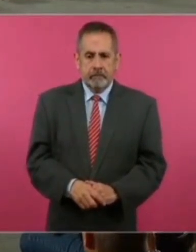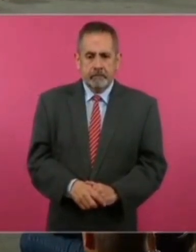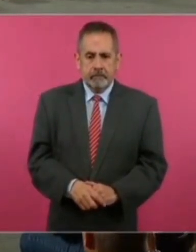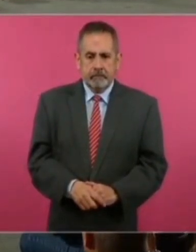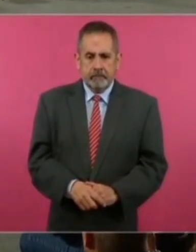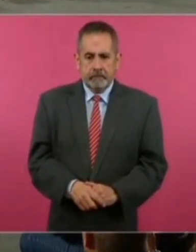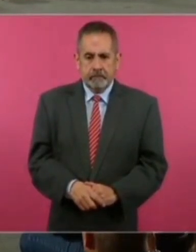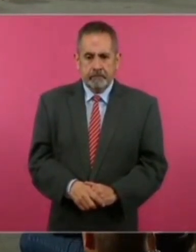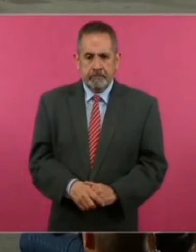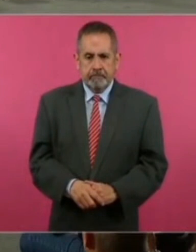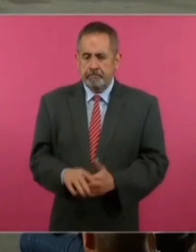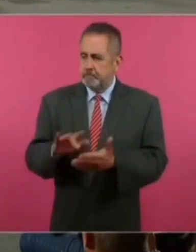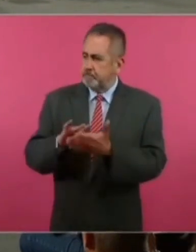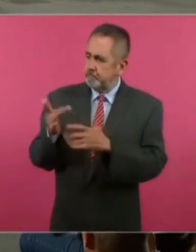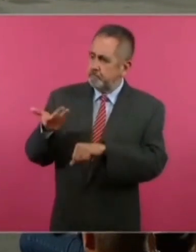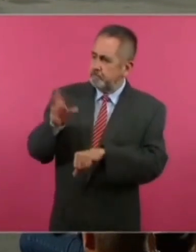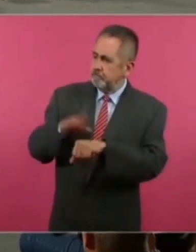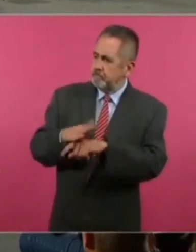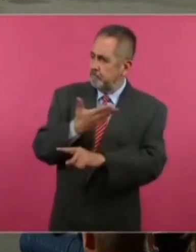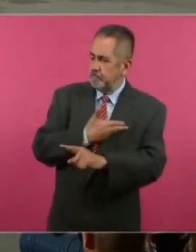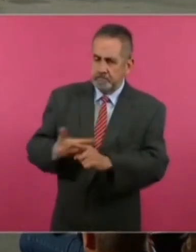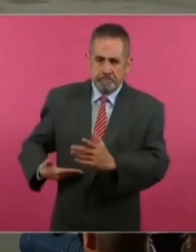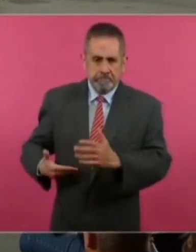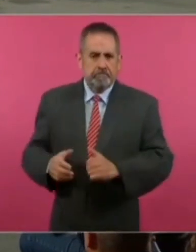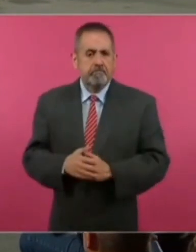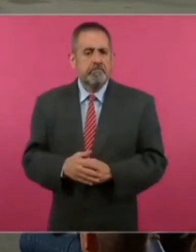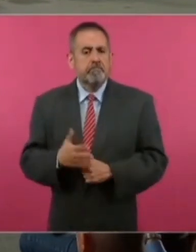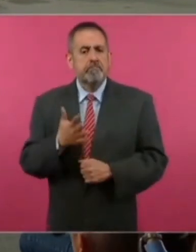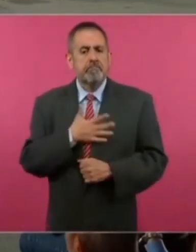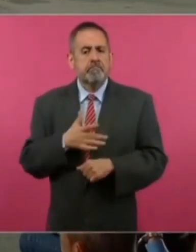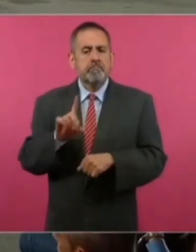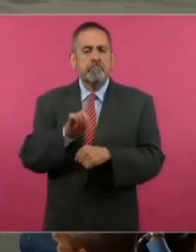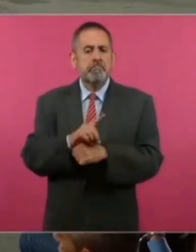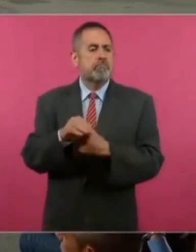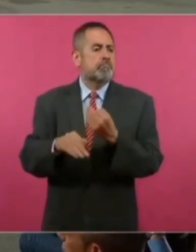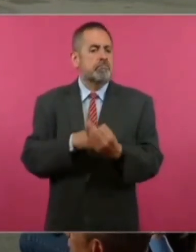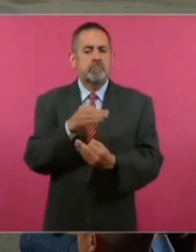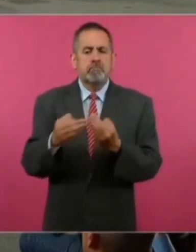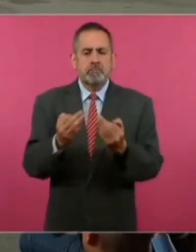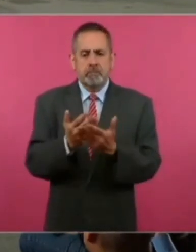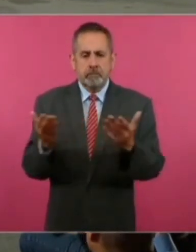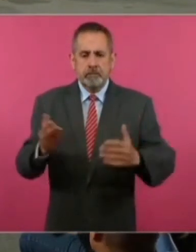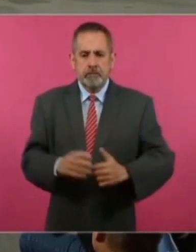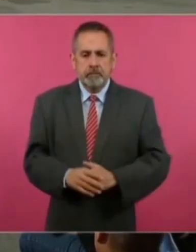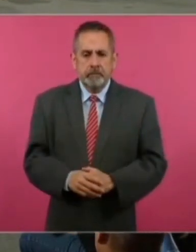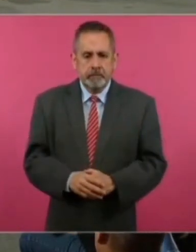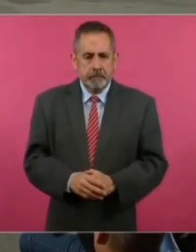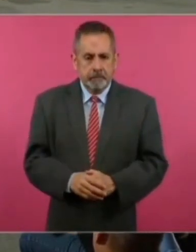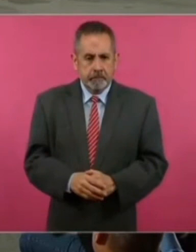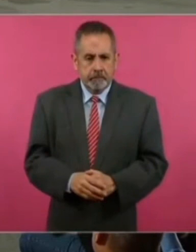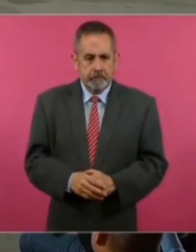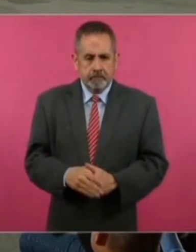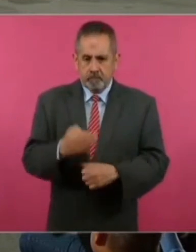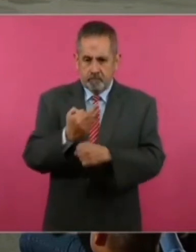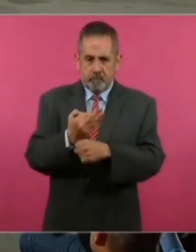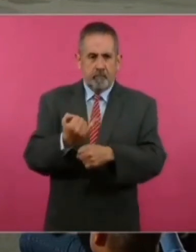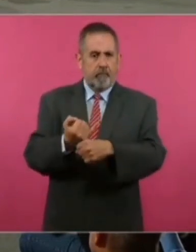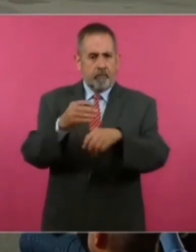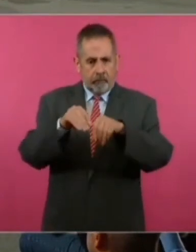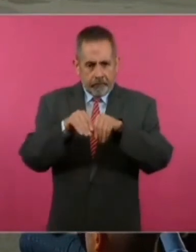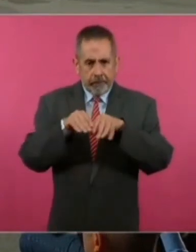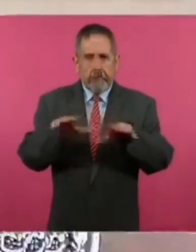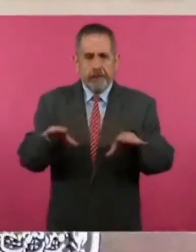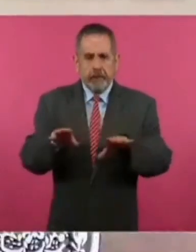Muchas gracias. Con su permiso, señor presidente. Muy buenos días a todas y a todos. Informarles que, pues, como